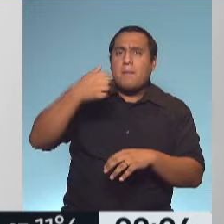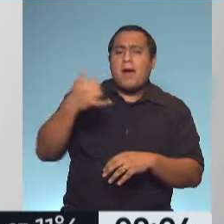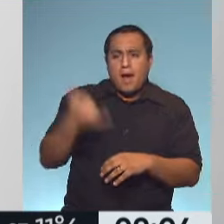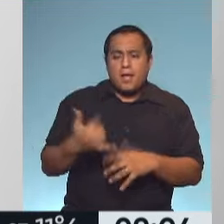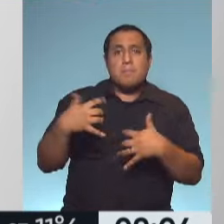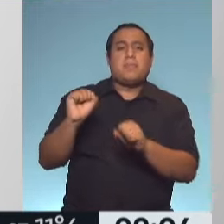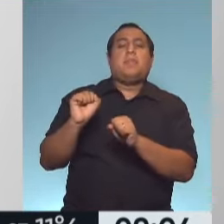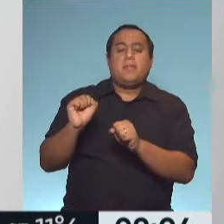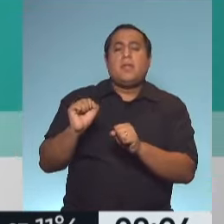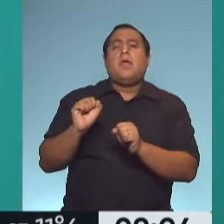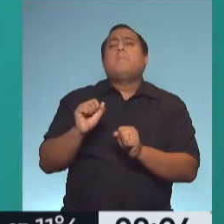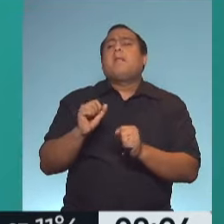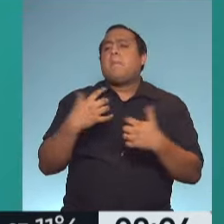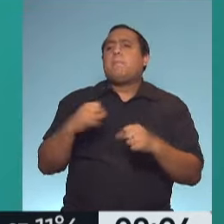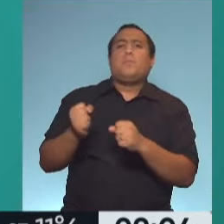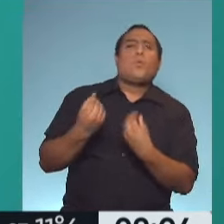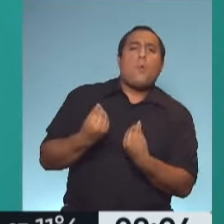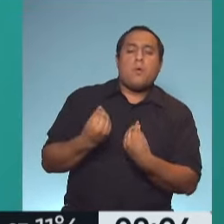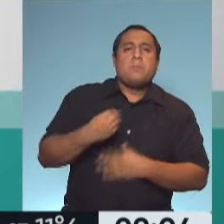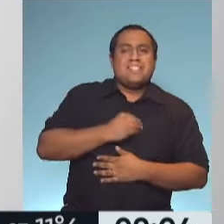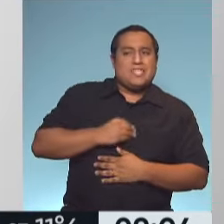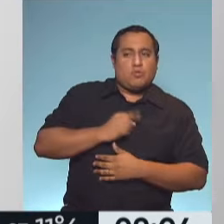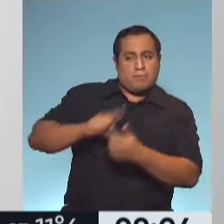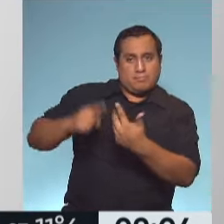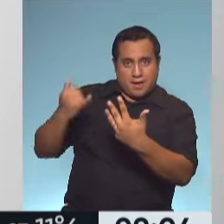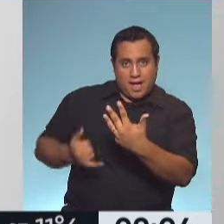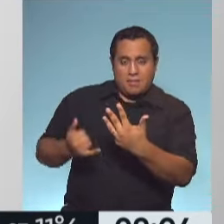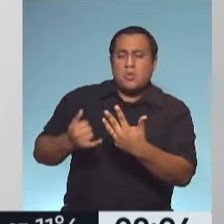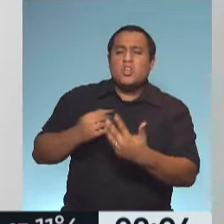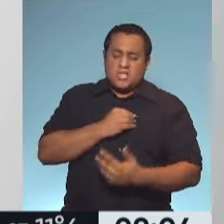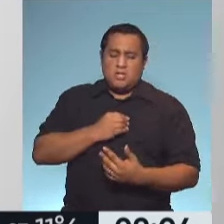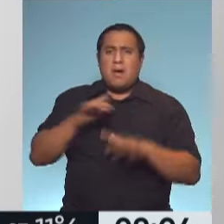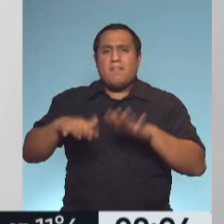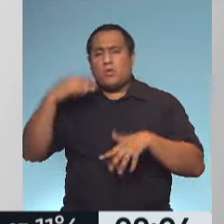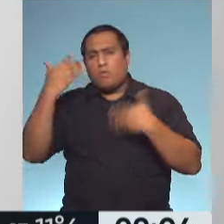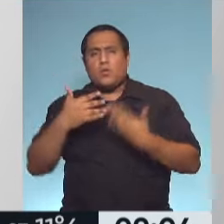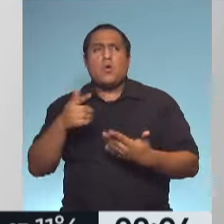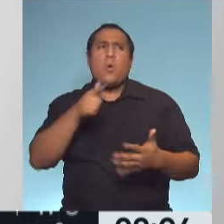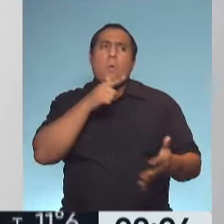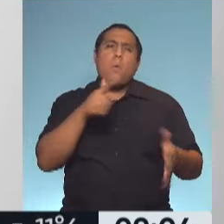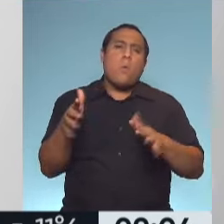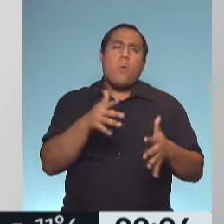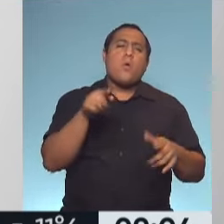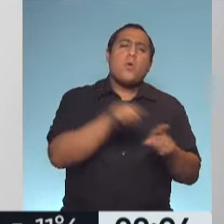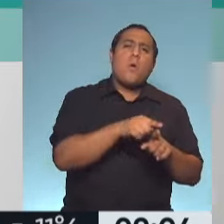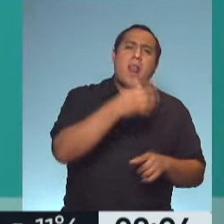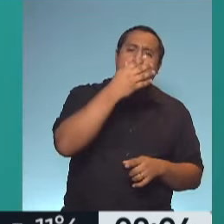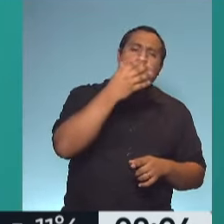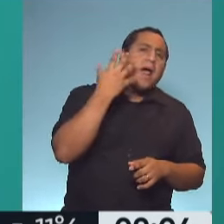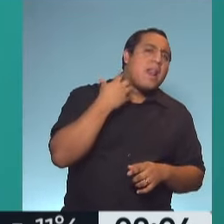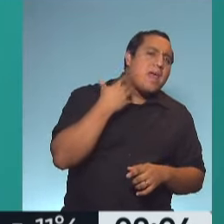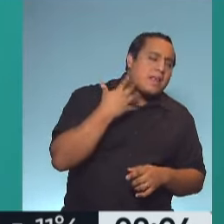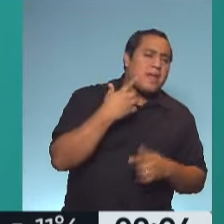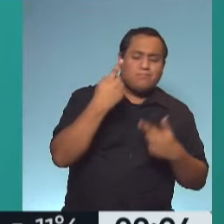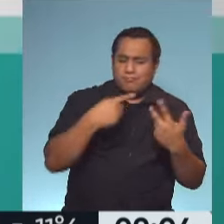algunas sintomatologías que a veces se confunden con alergias o con otras cuestiones. Y me parece importante que las podamos resumir y que nos